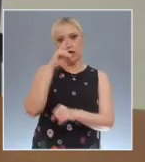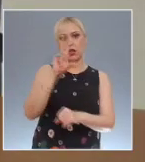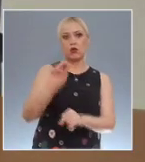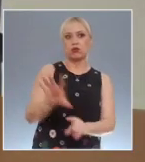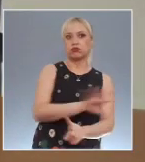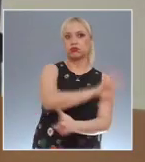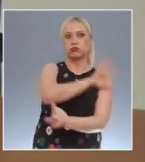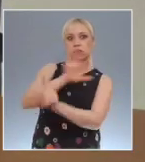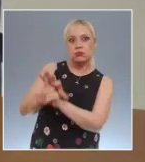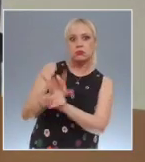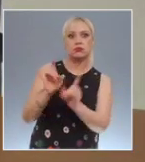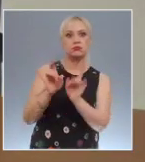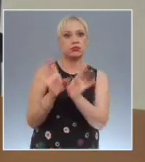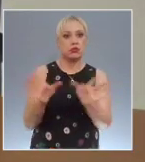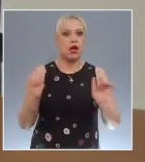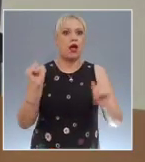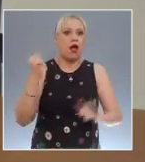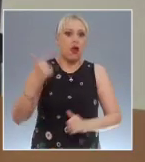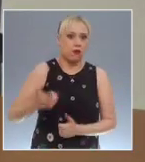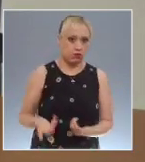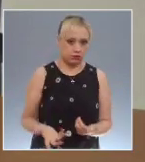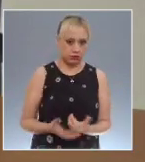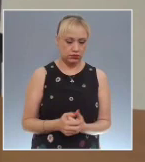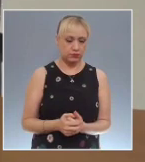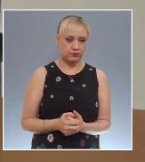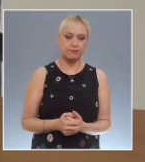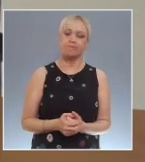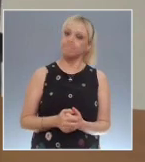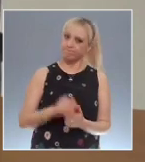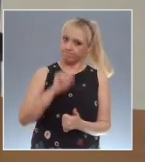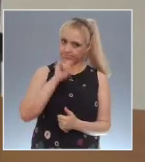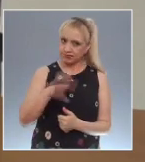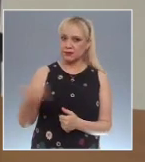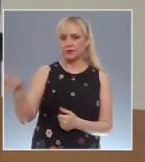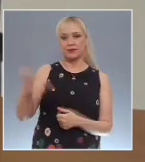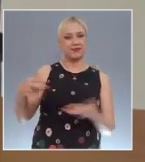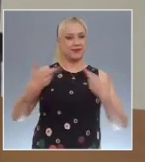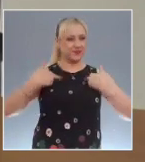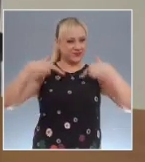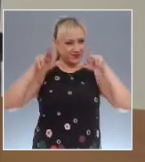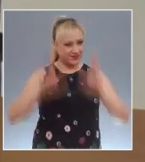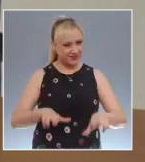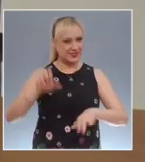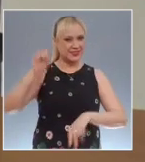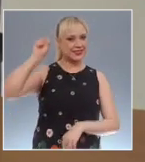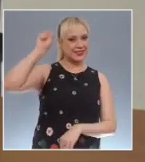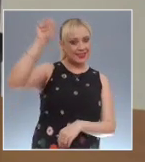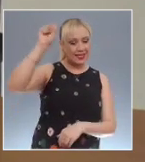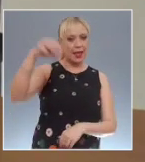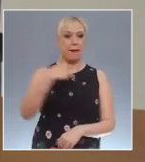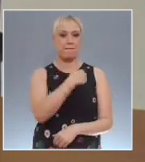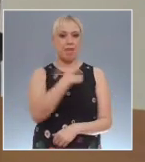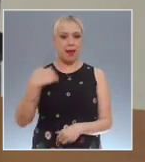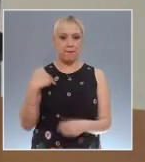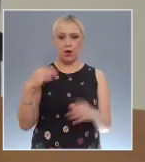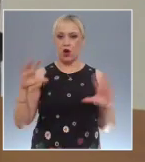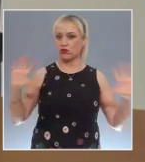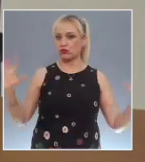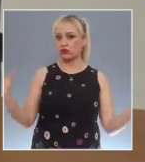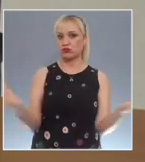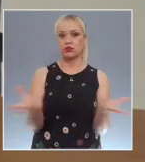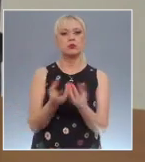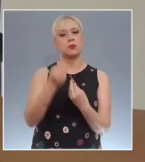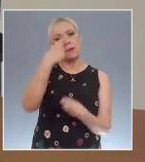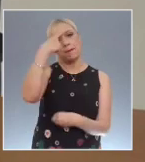Sino también dotar de garantías a los representantes y a los miembros activos de las organizaciones sindicales para que haya un respaldo